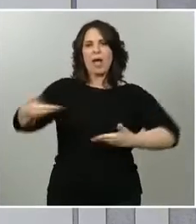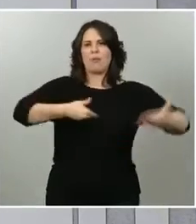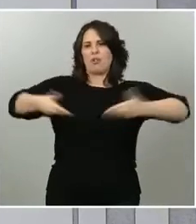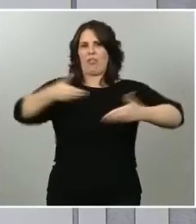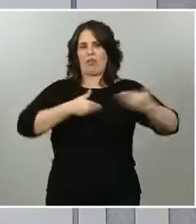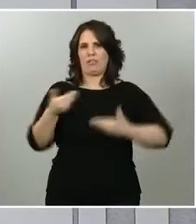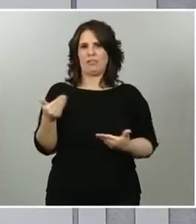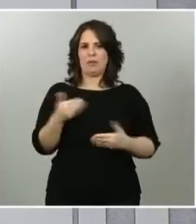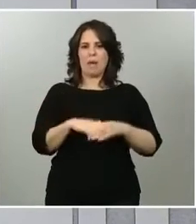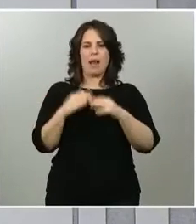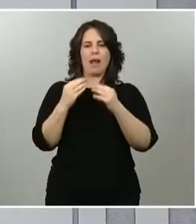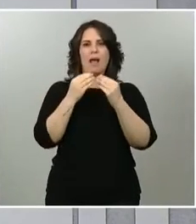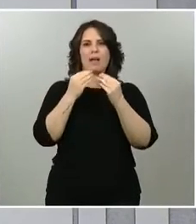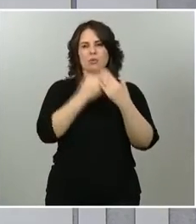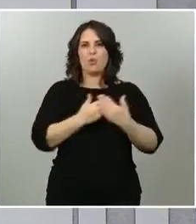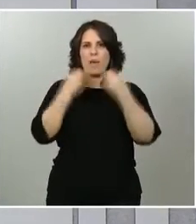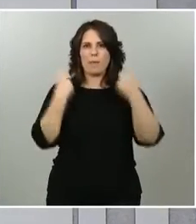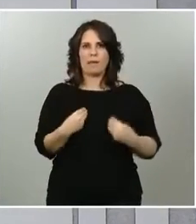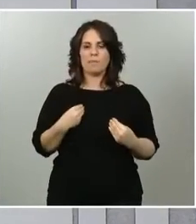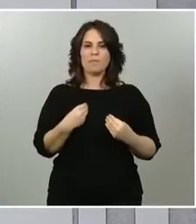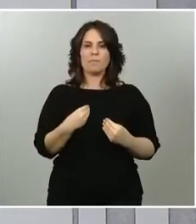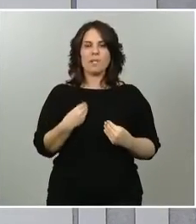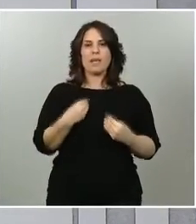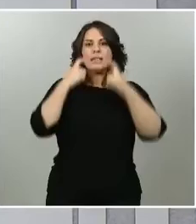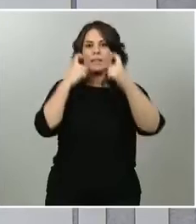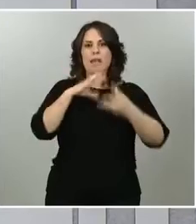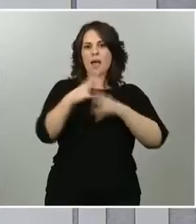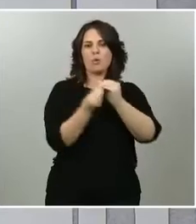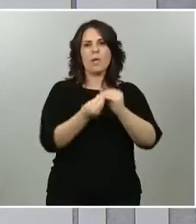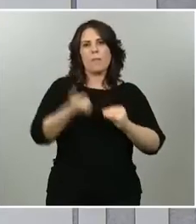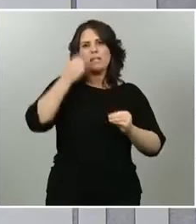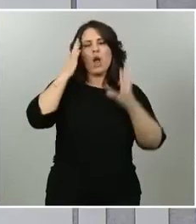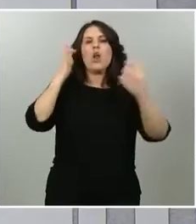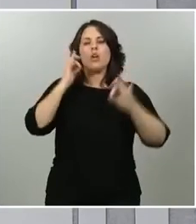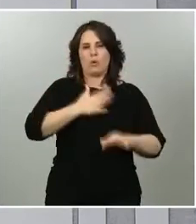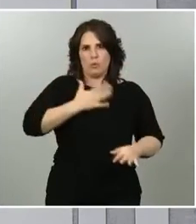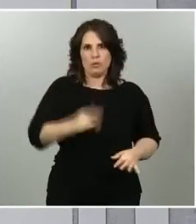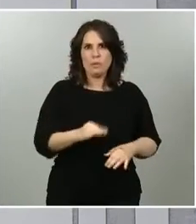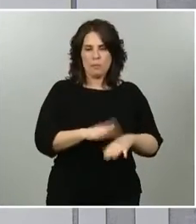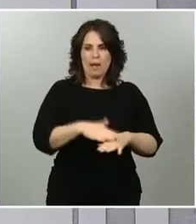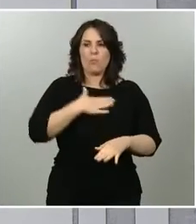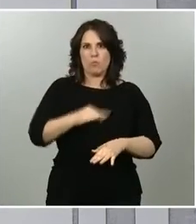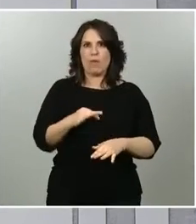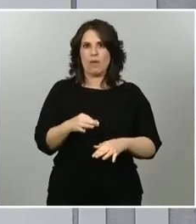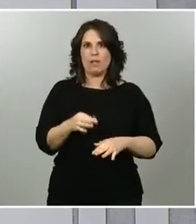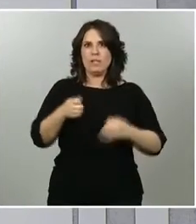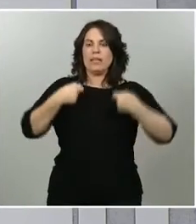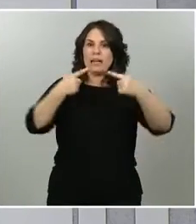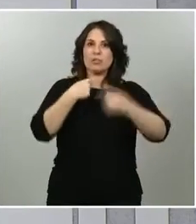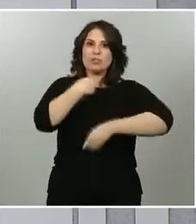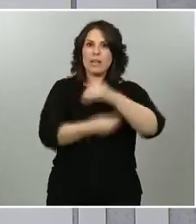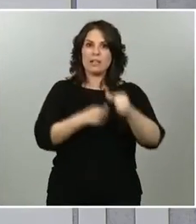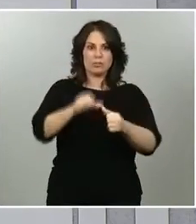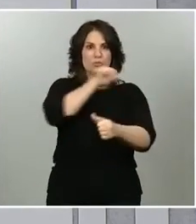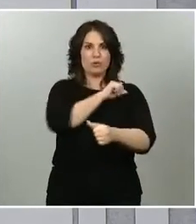la propuesta que mejor se ajuste a que los territorios realmente puedan ser compensados por parte de esos gastos que se han motivado con